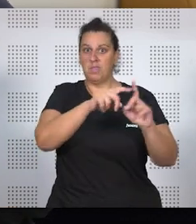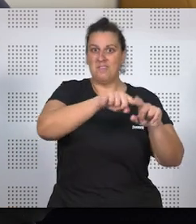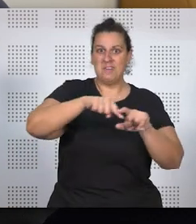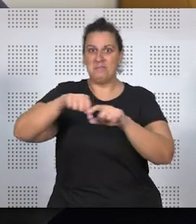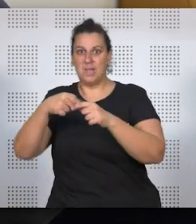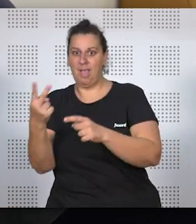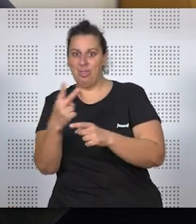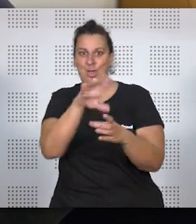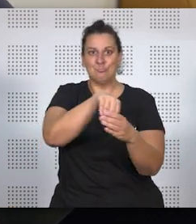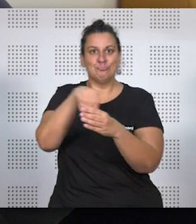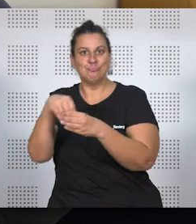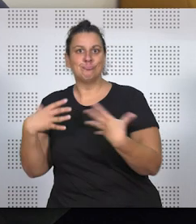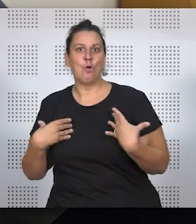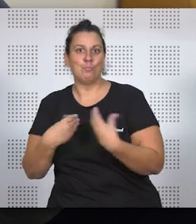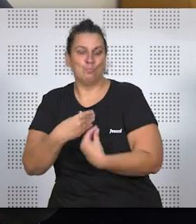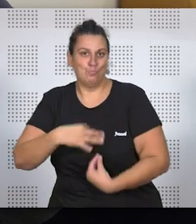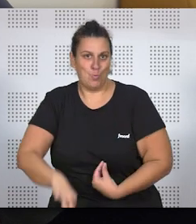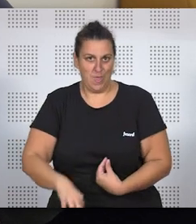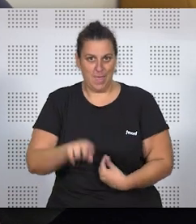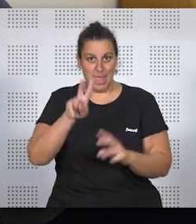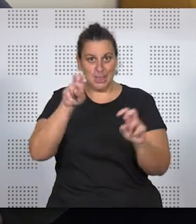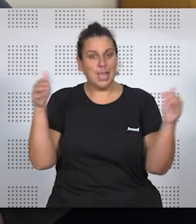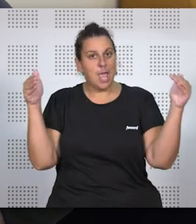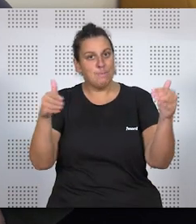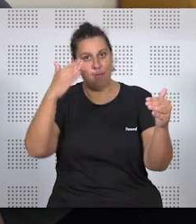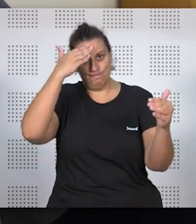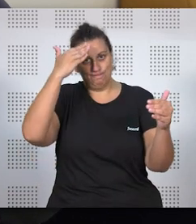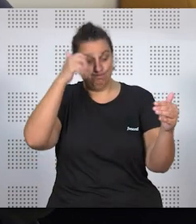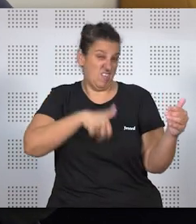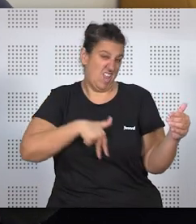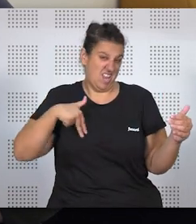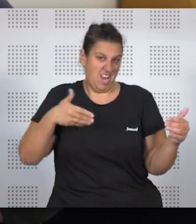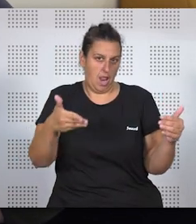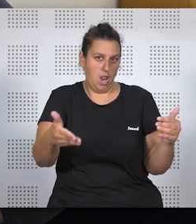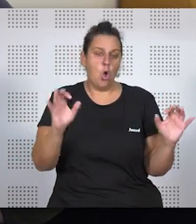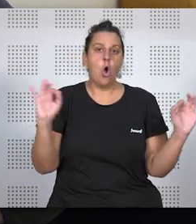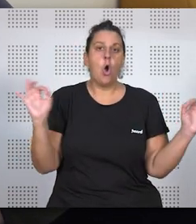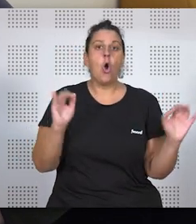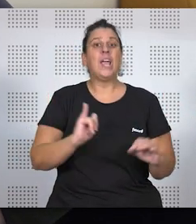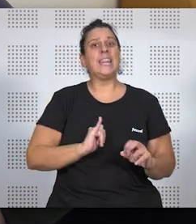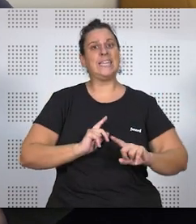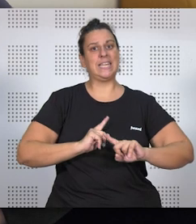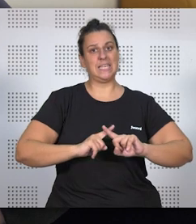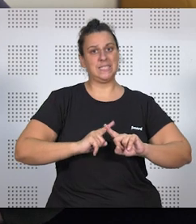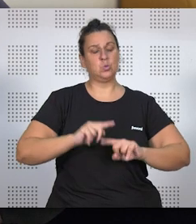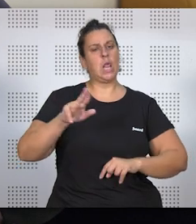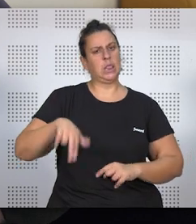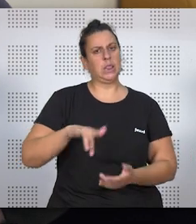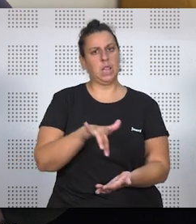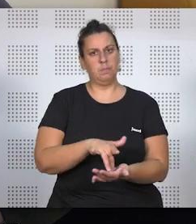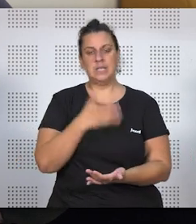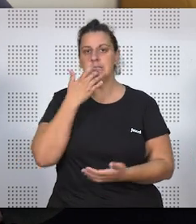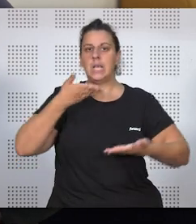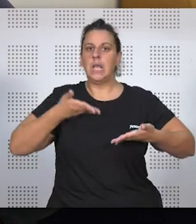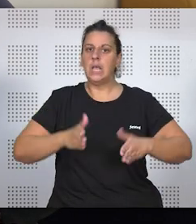aquellos involucrados, ¿no?, eso es un tema, yo creo que central, en general, ¿no?, o por ejemplo, en torno a la identidad sexual, también suele pasar, ¿no?, si algún